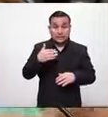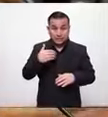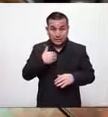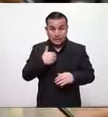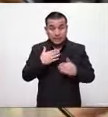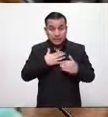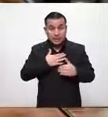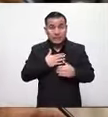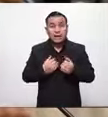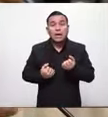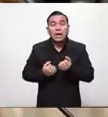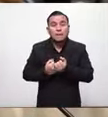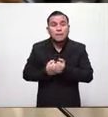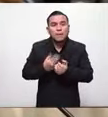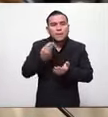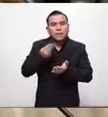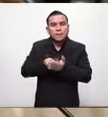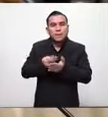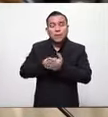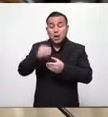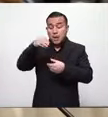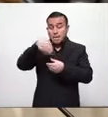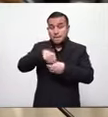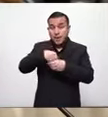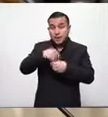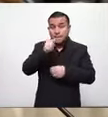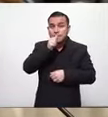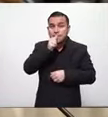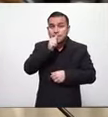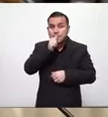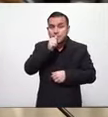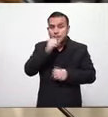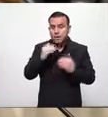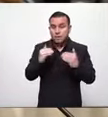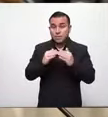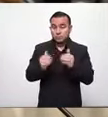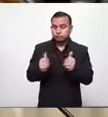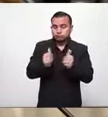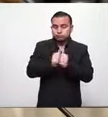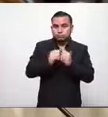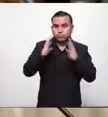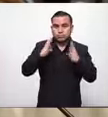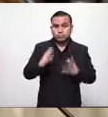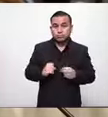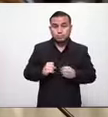instrumentos financieros que la banca privada junto con el gobierno